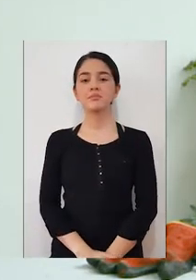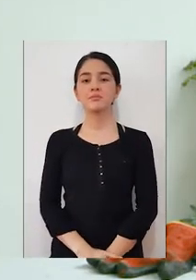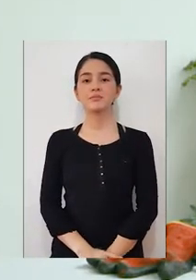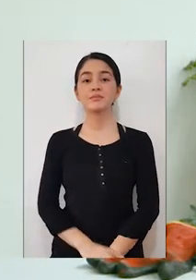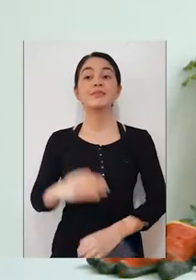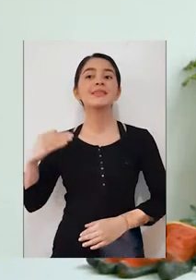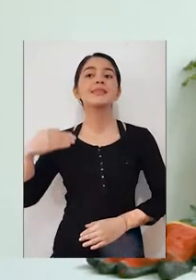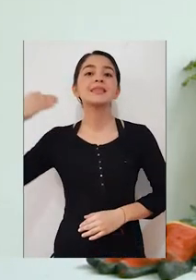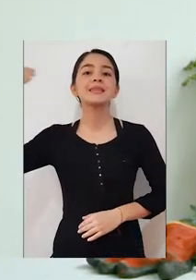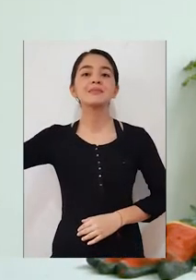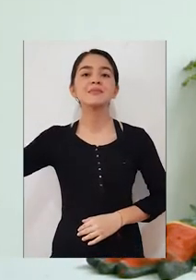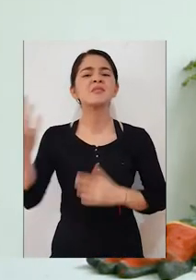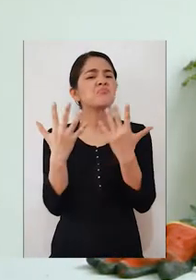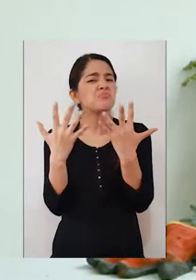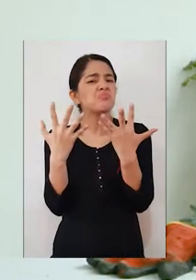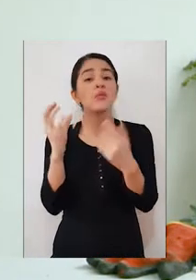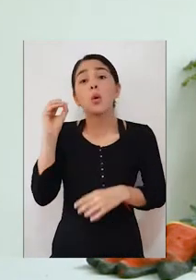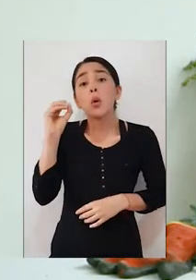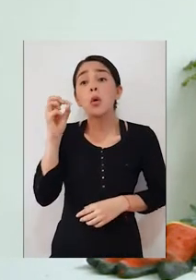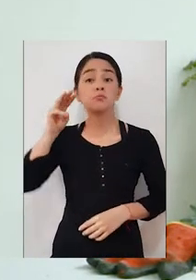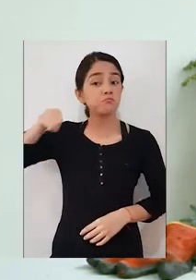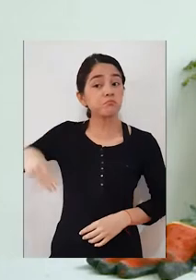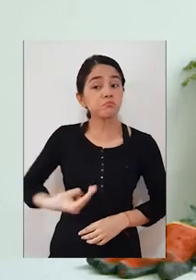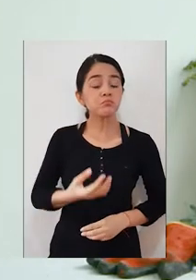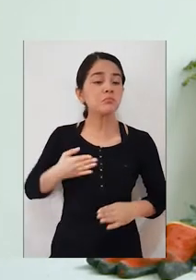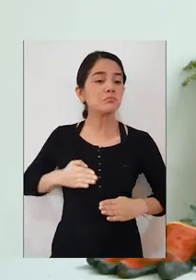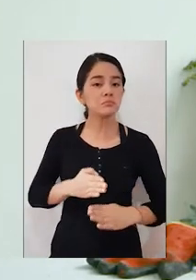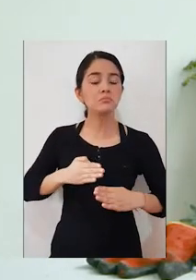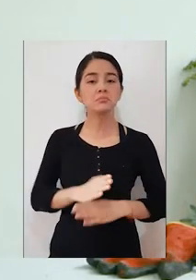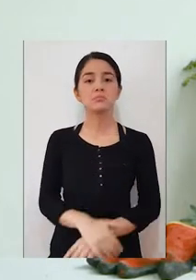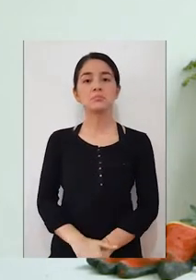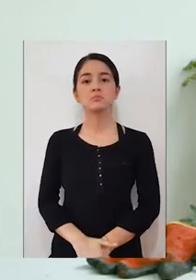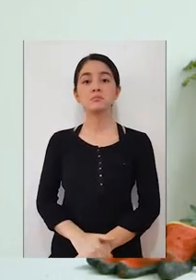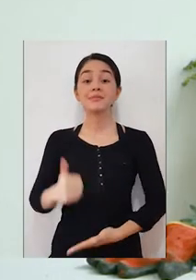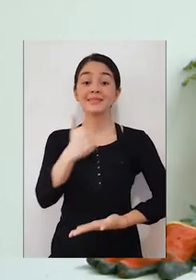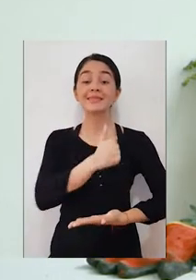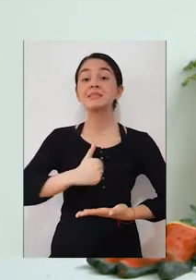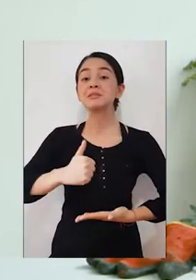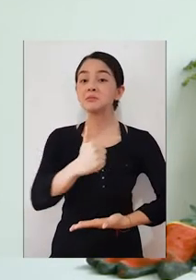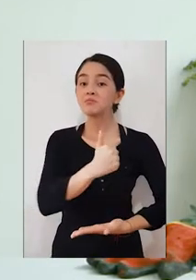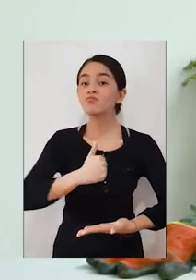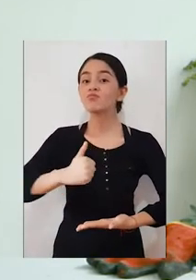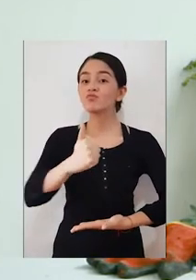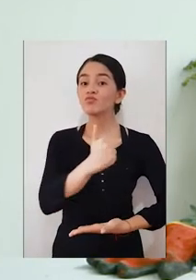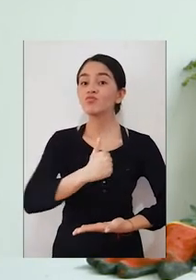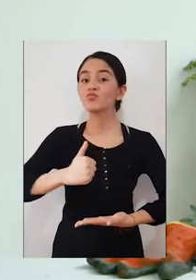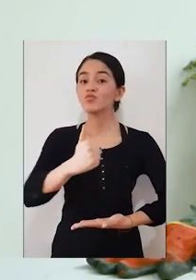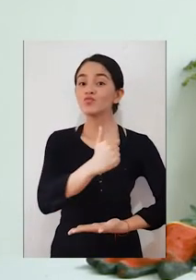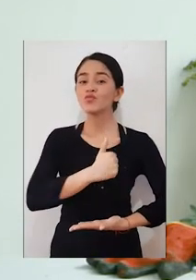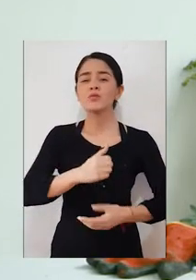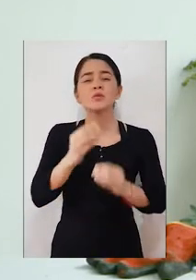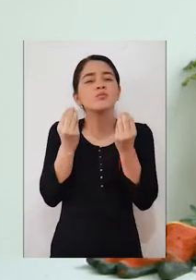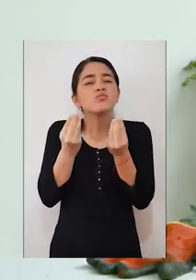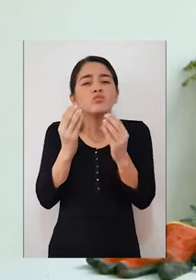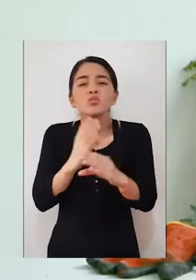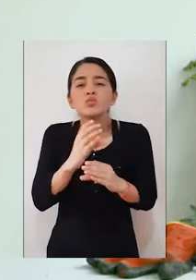luego, ya sea con sus manos o con una cuchara de palo, nosotros vamos a revolver nuestra tierra. Con mucho cuidado.